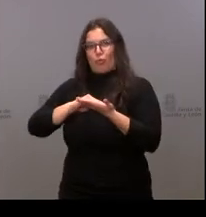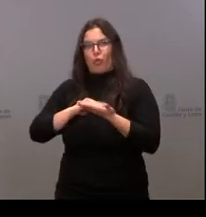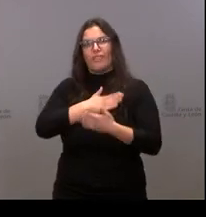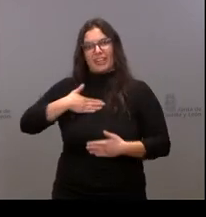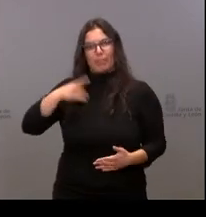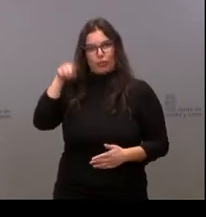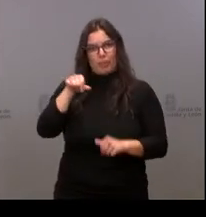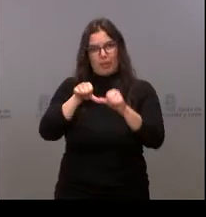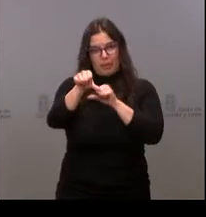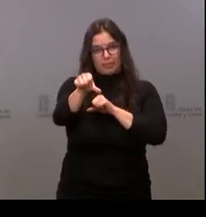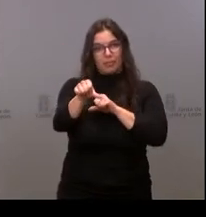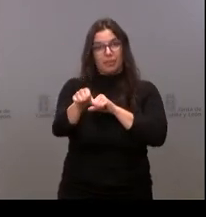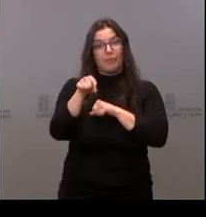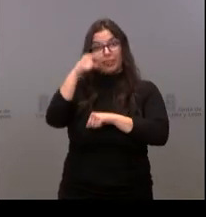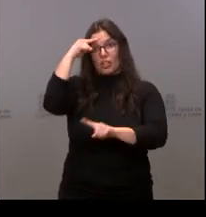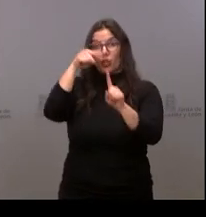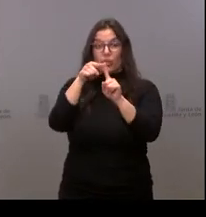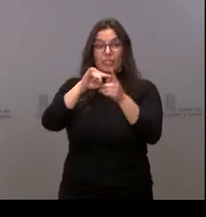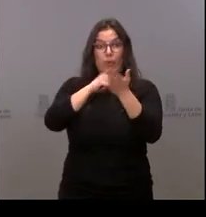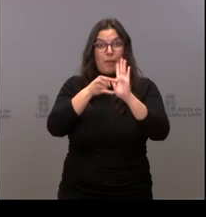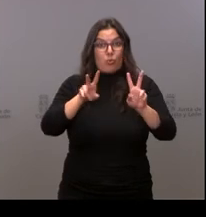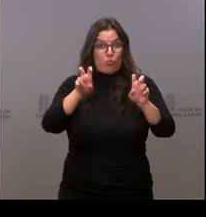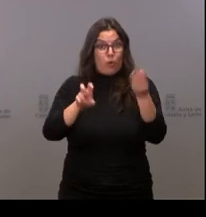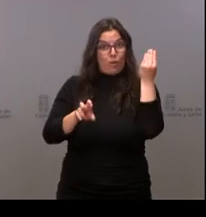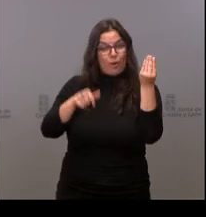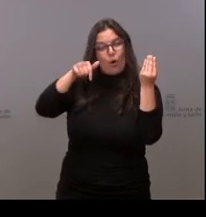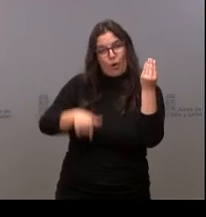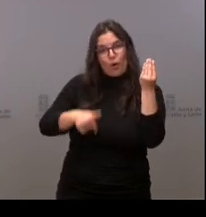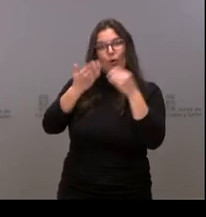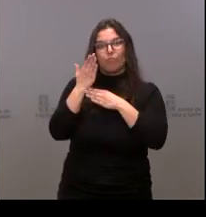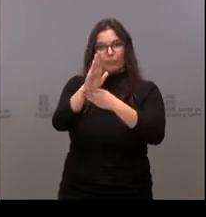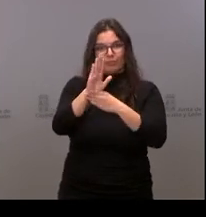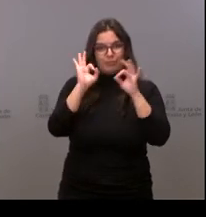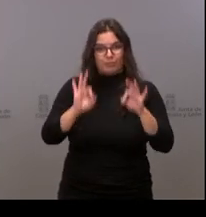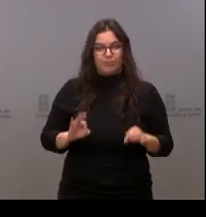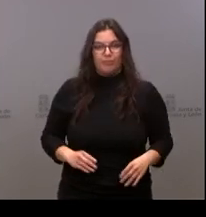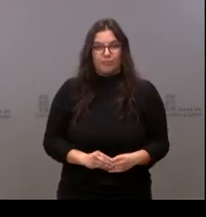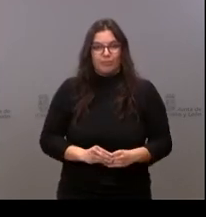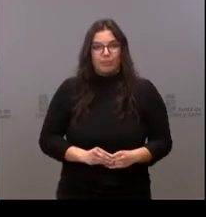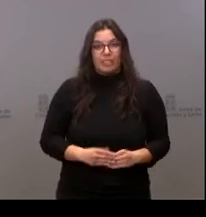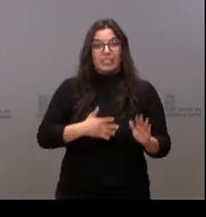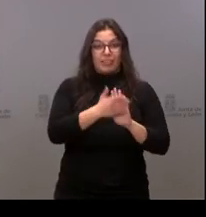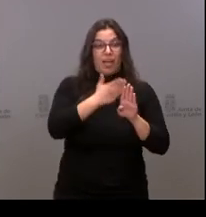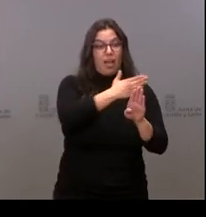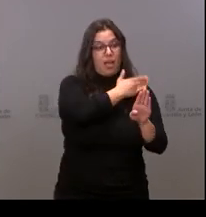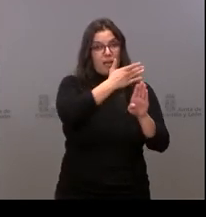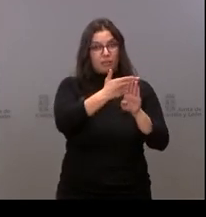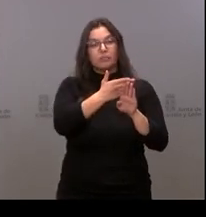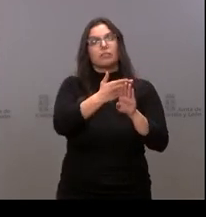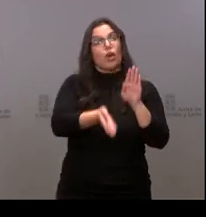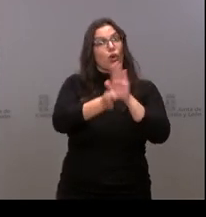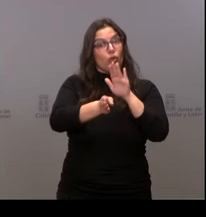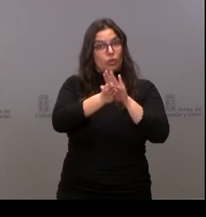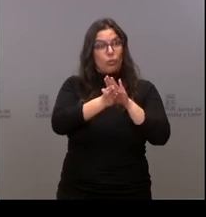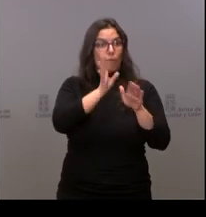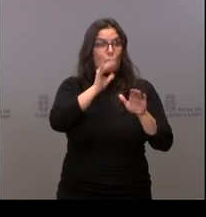yo creo que este es el objetivo del plan que tenemos hoy, Plan Soria, dar continuidad al impulso del